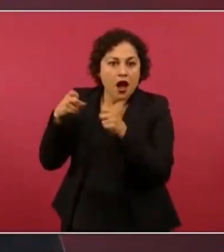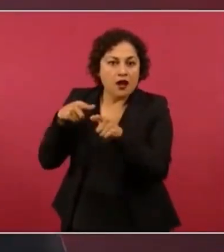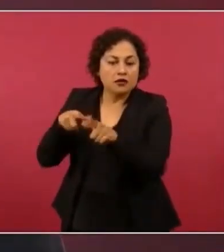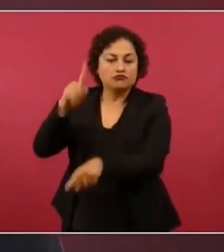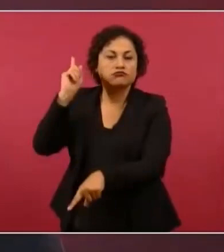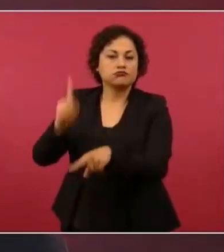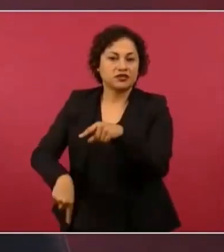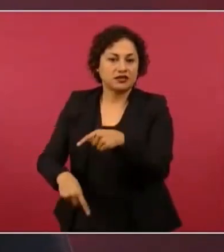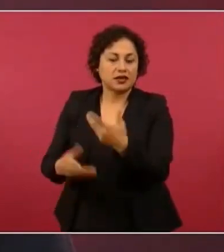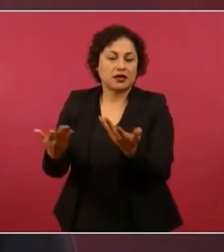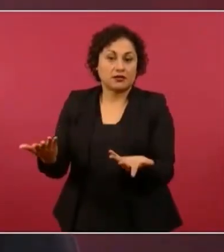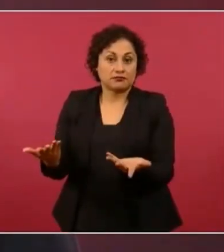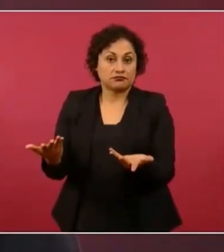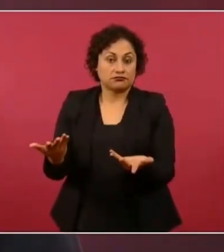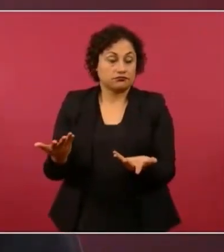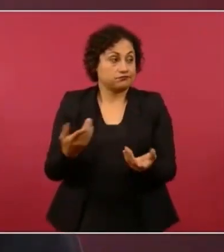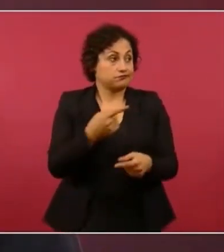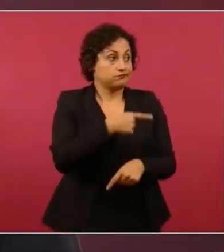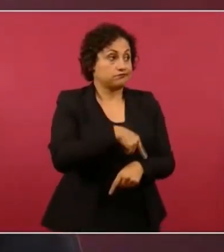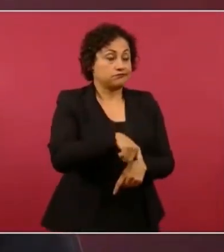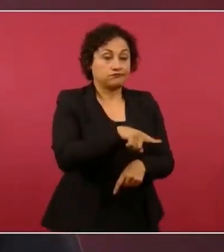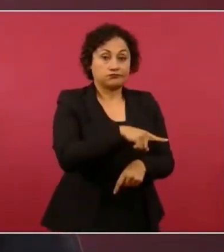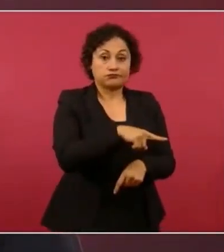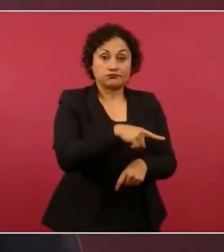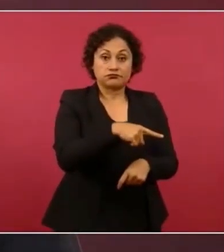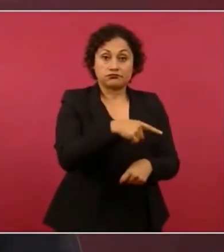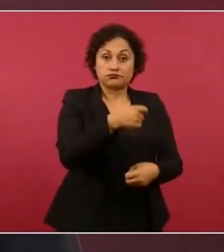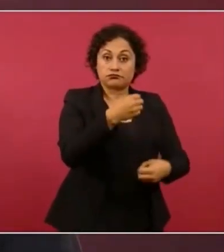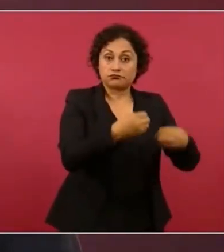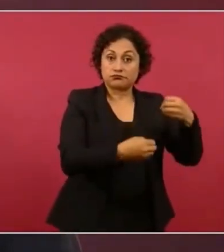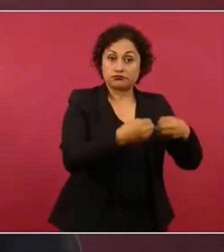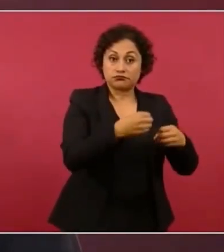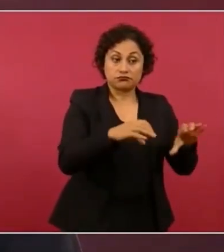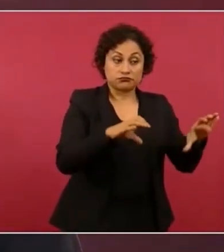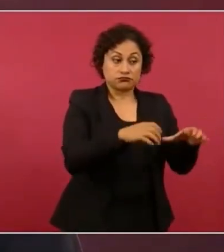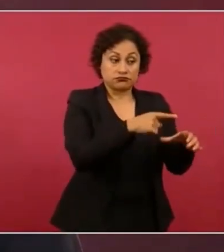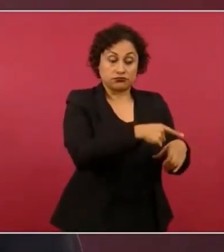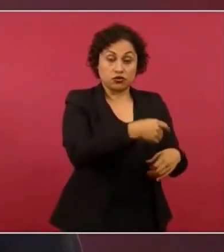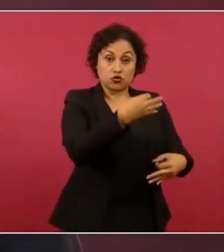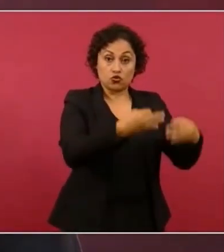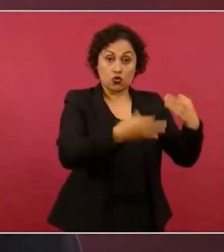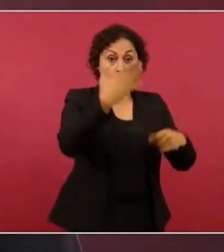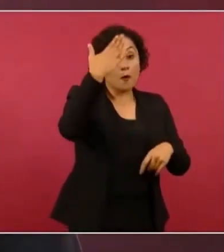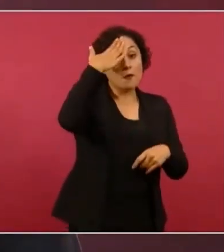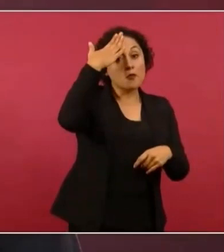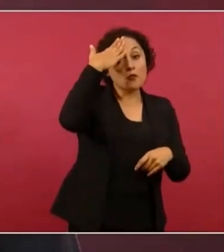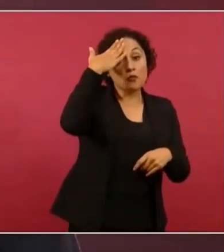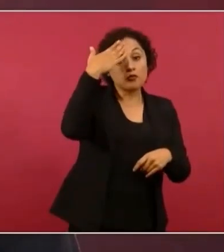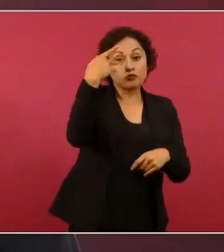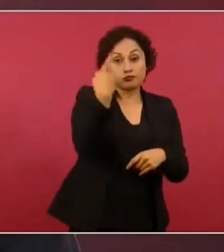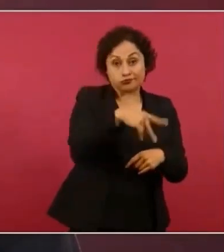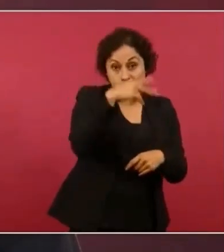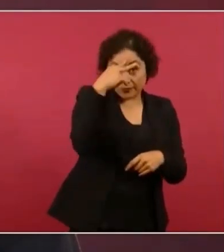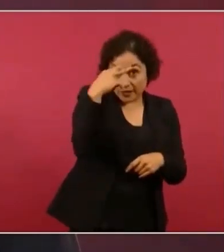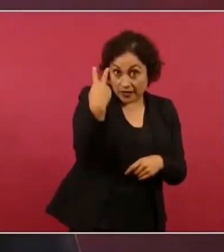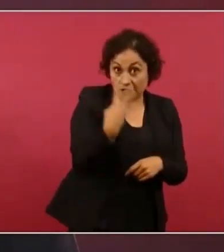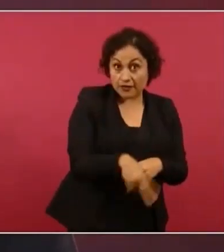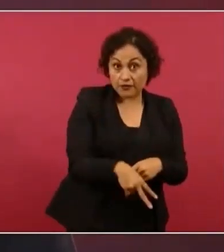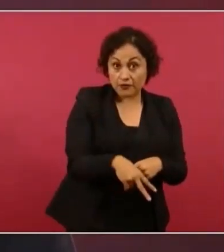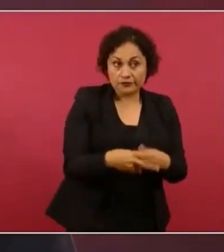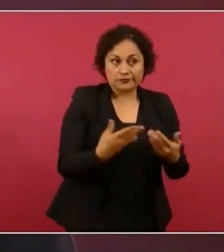financiero mexicano por el poder judicial mexicano que debería